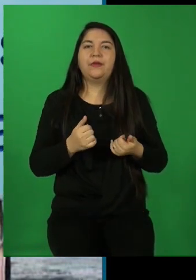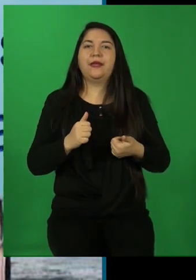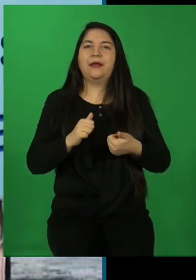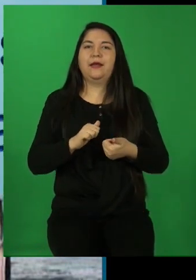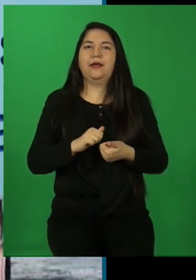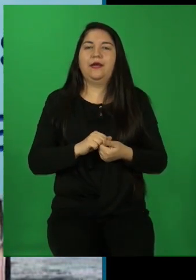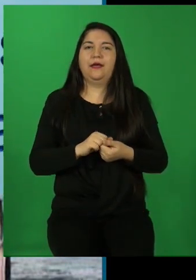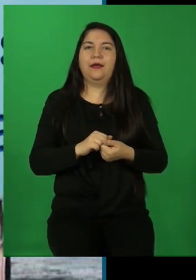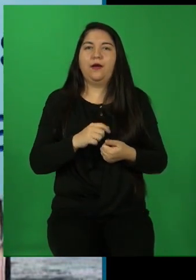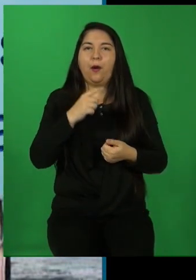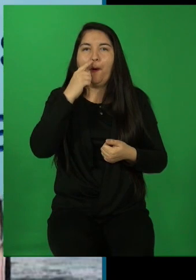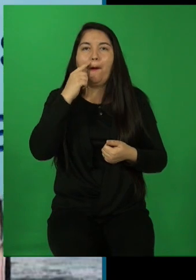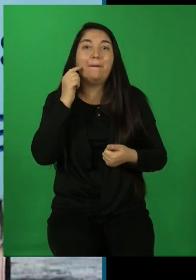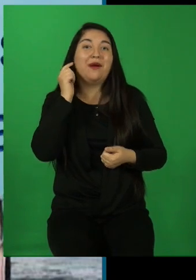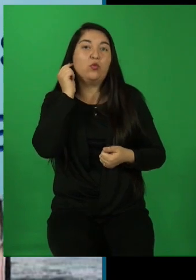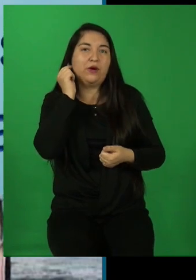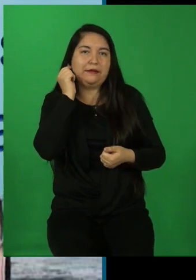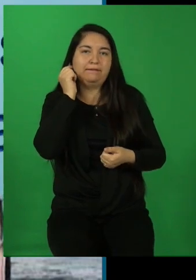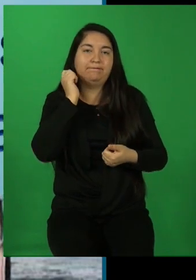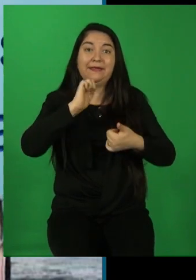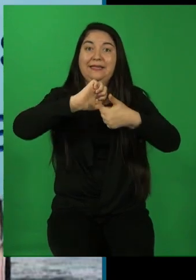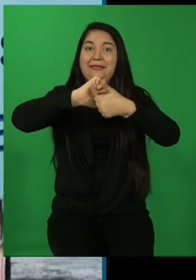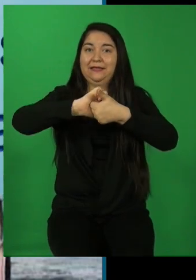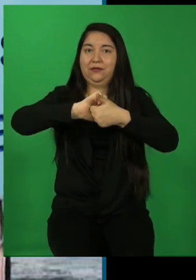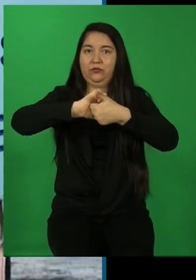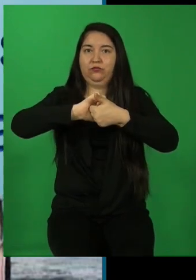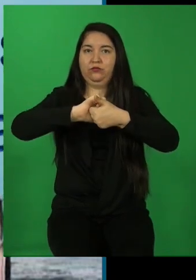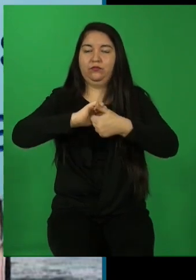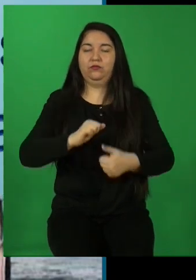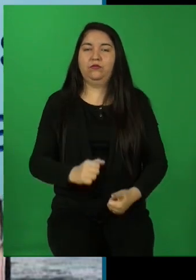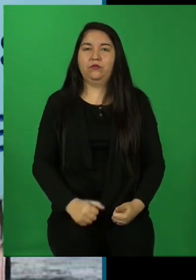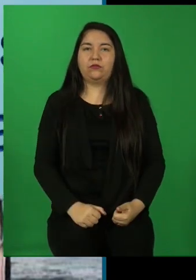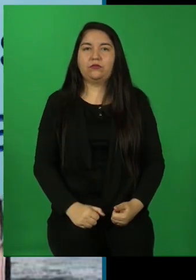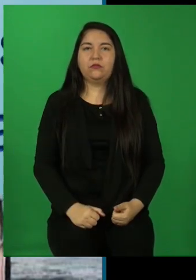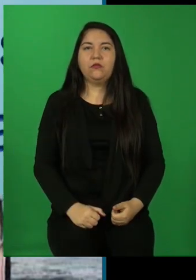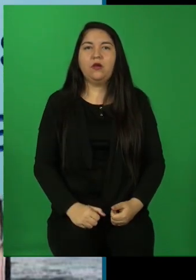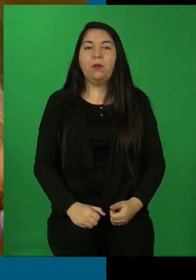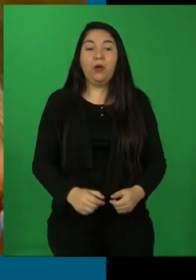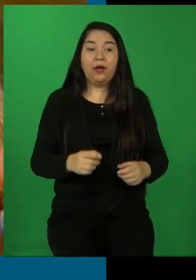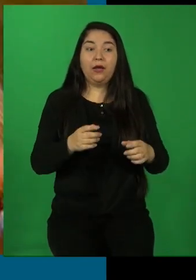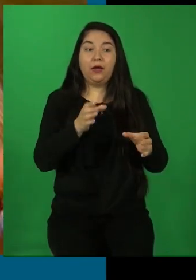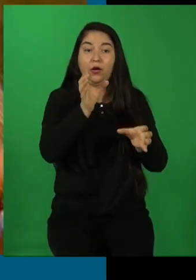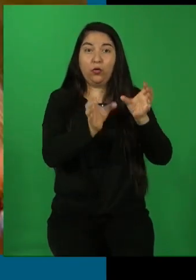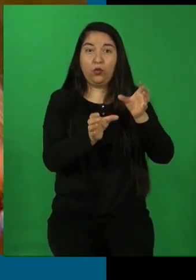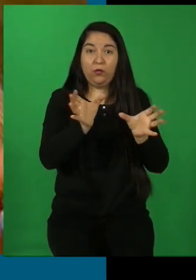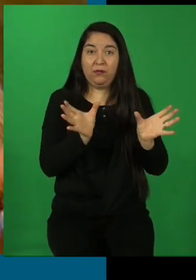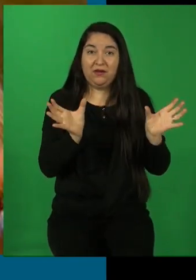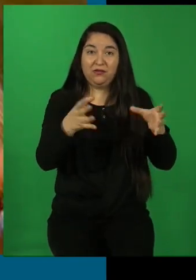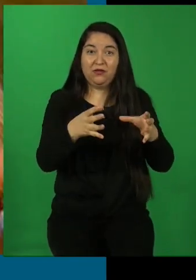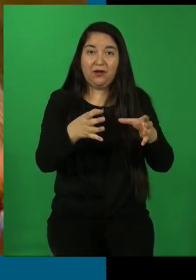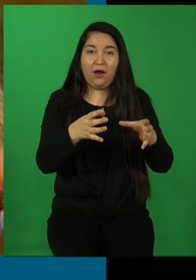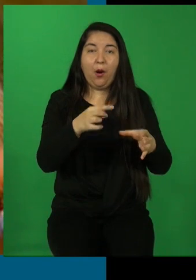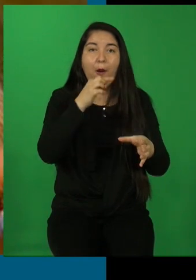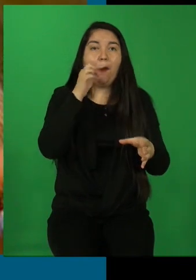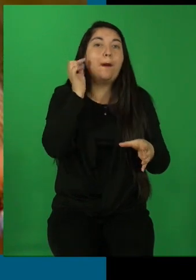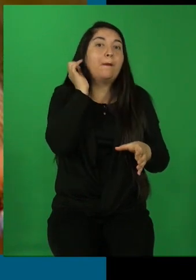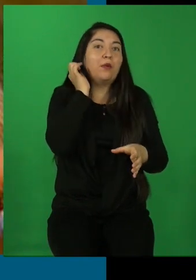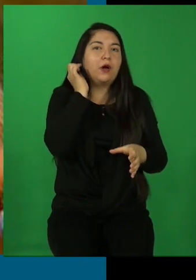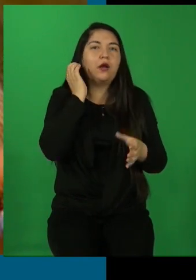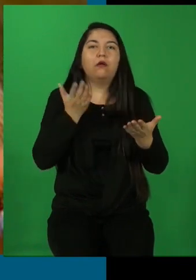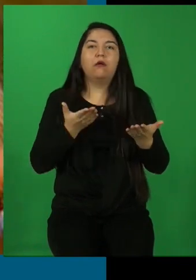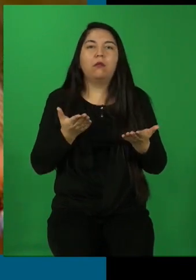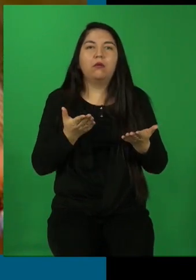visión determinada sobre el rol de la mujer y los hombres en la sociedad. Por ejemplo, que las mujeres